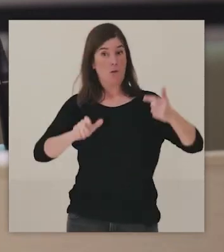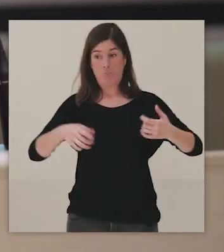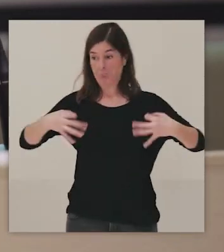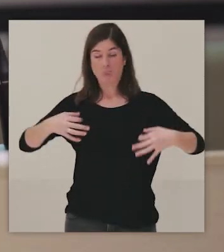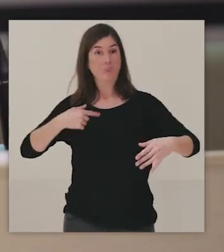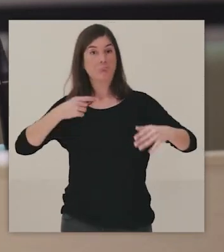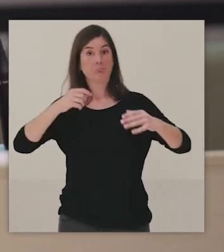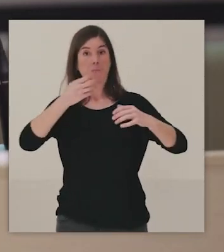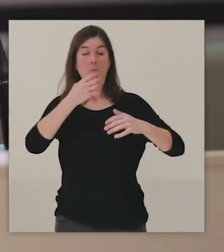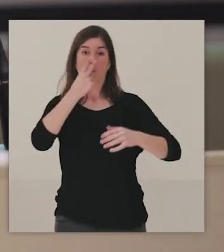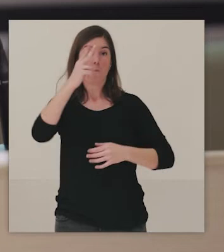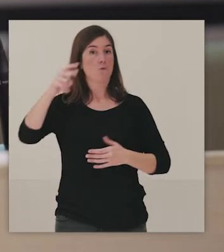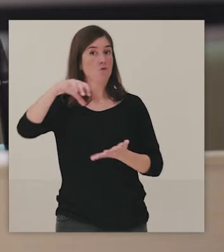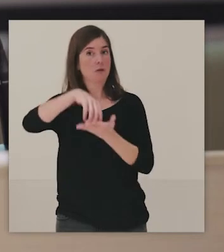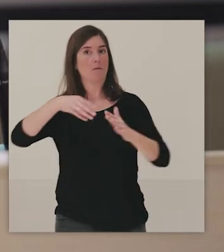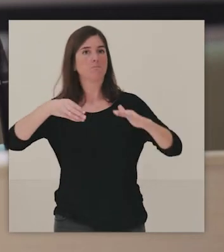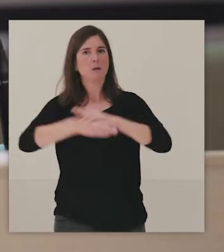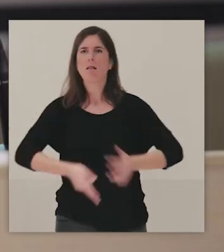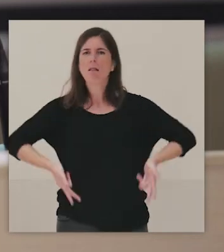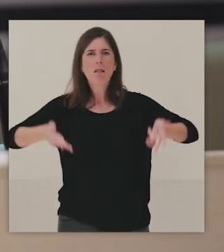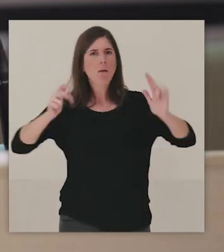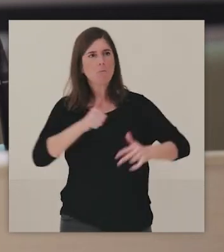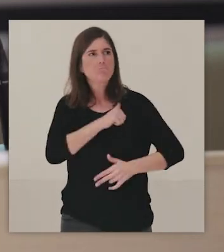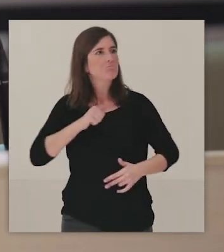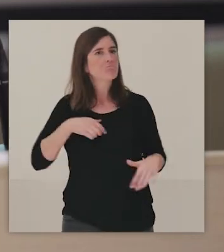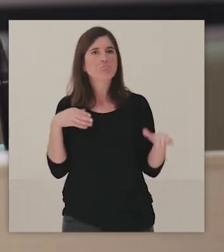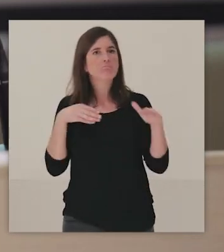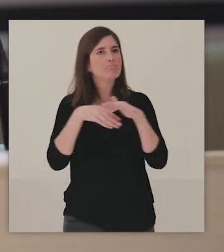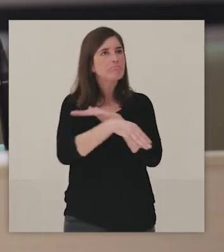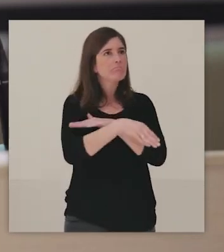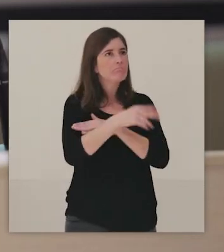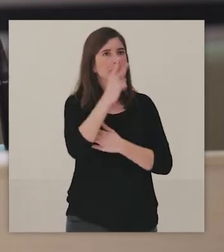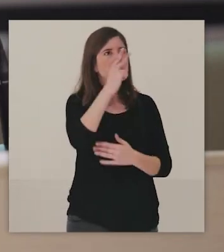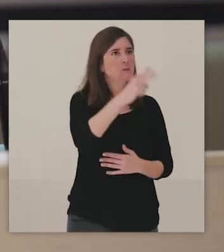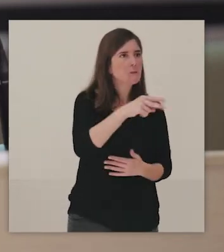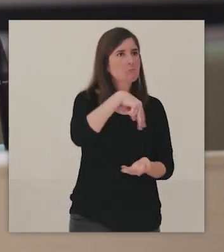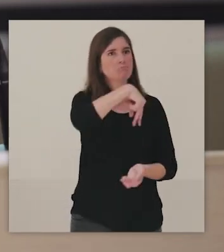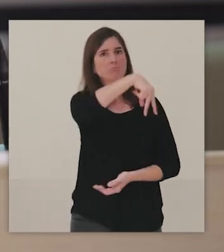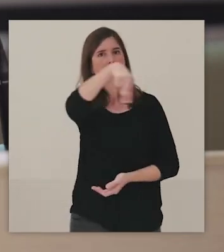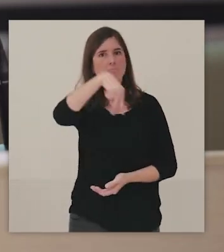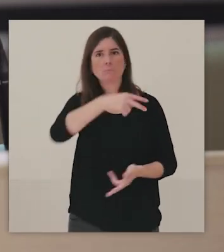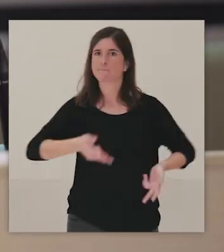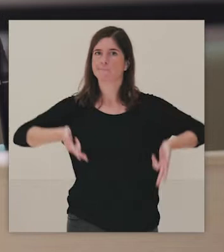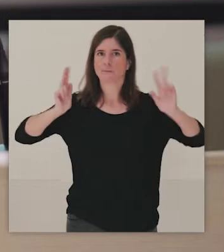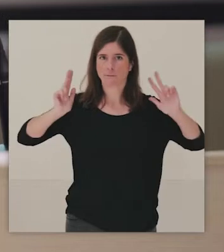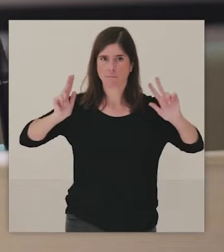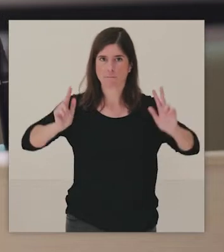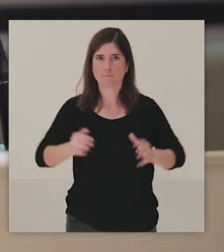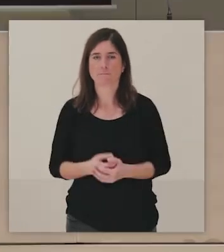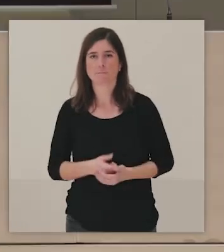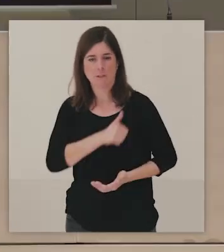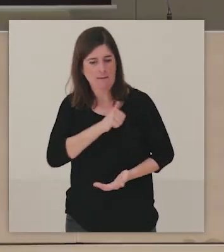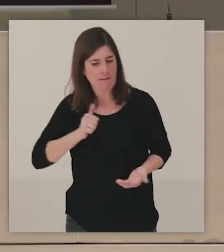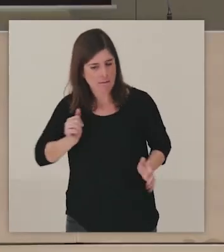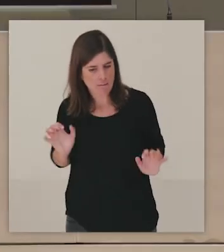y de manera autónoma y libre pueda acceder al museo. Y hablamos muchas veces